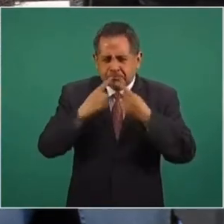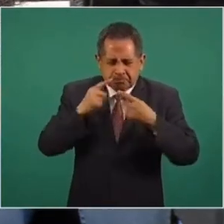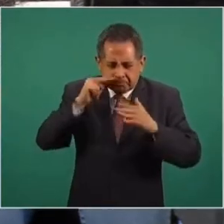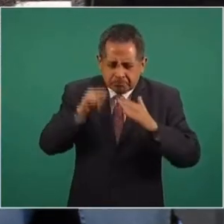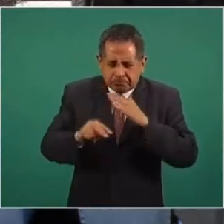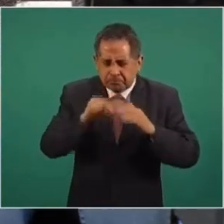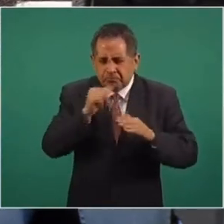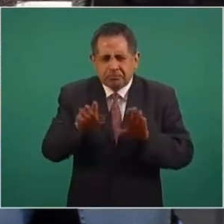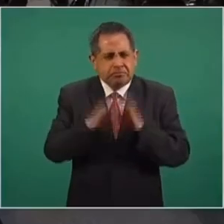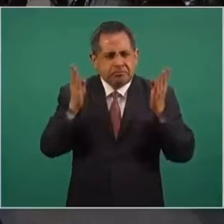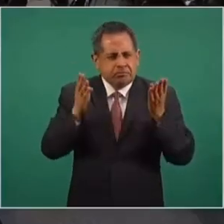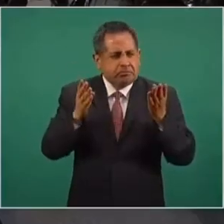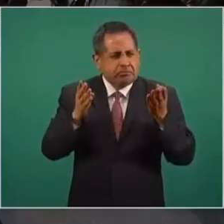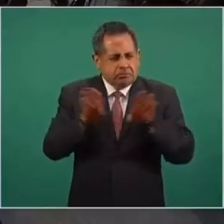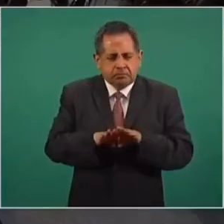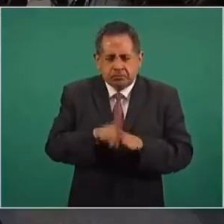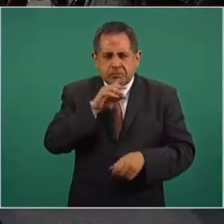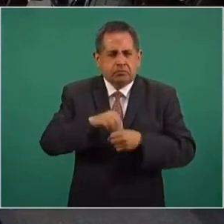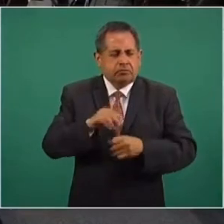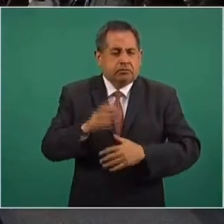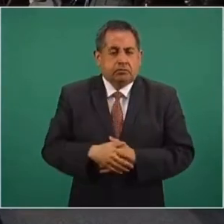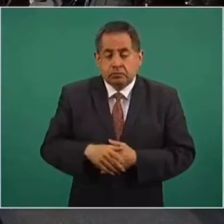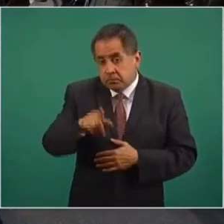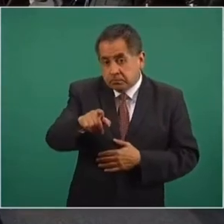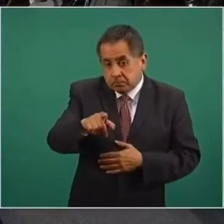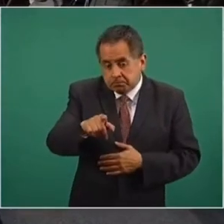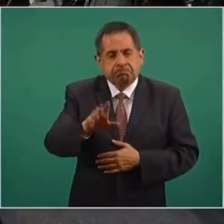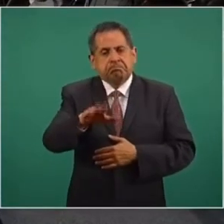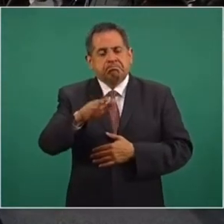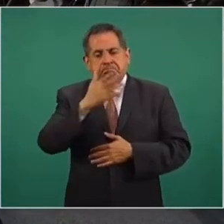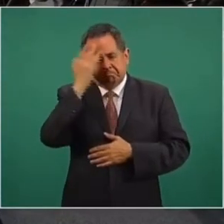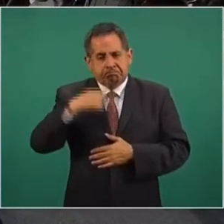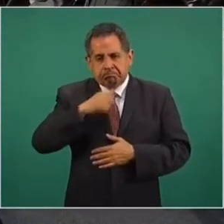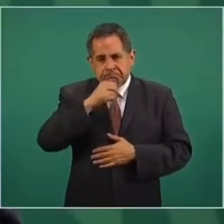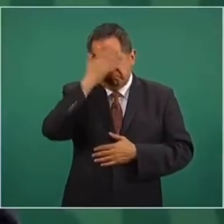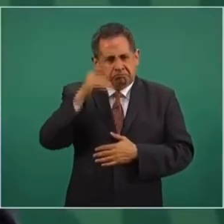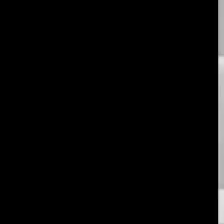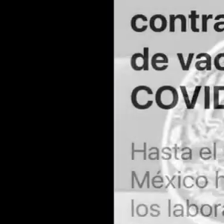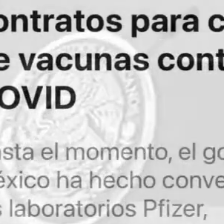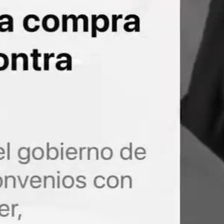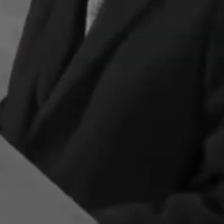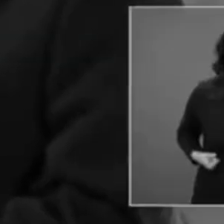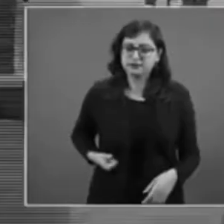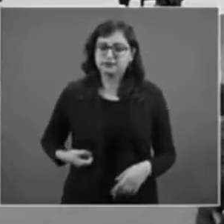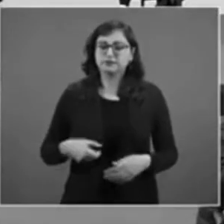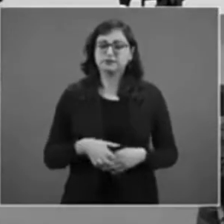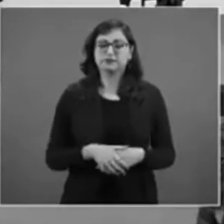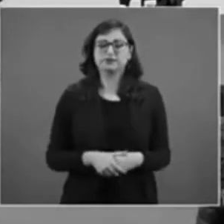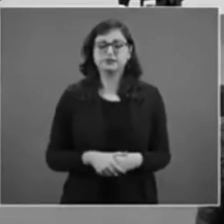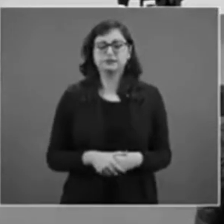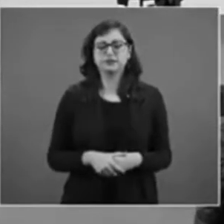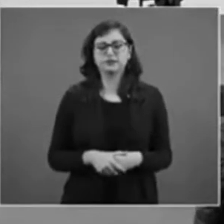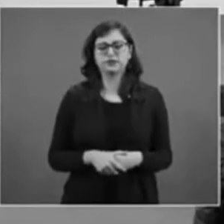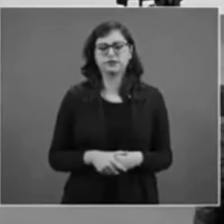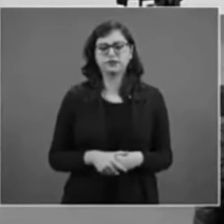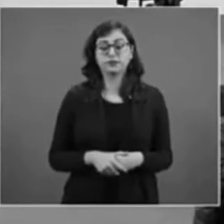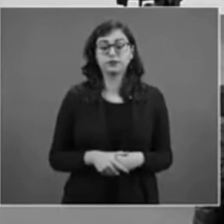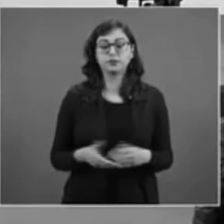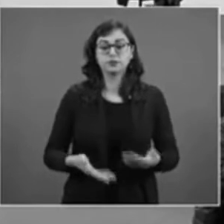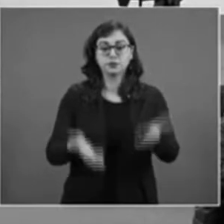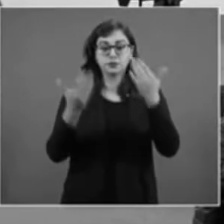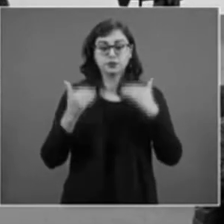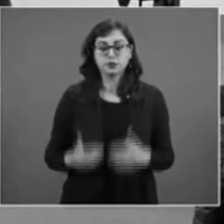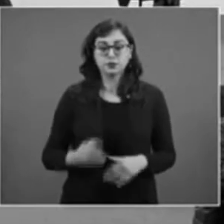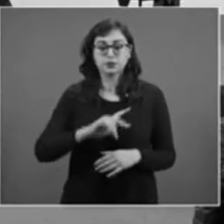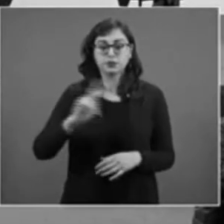saber las cláusulas y los términos? Pues no tengo conocimiento, pero... El contrato de las vacunas, los